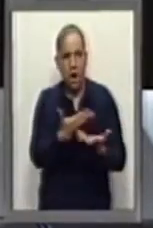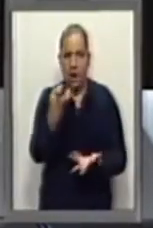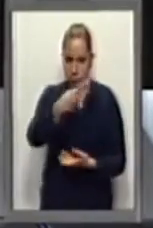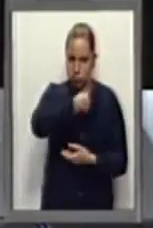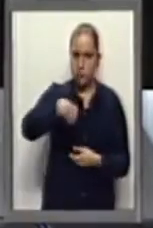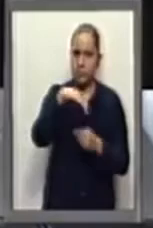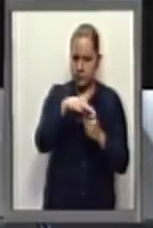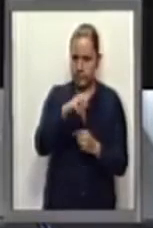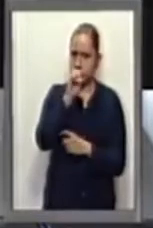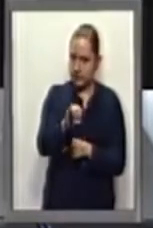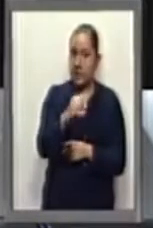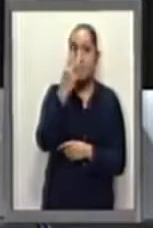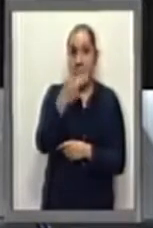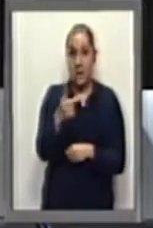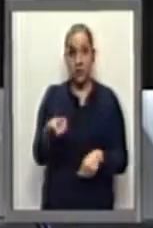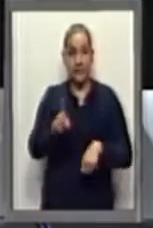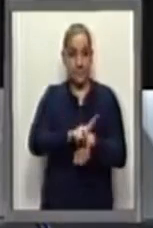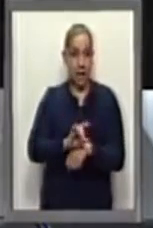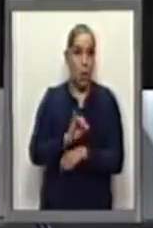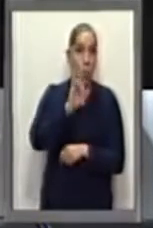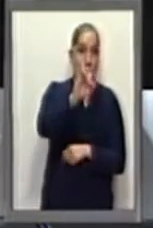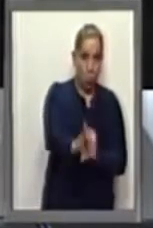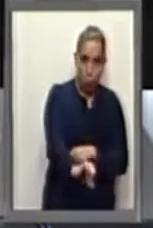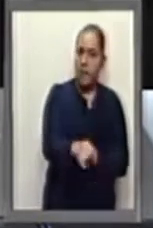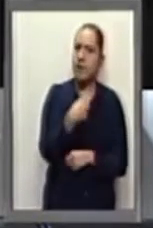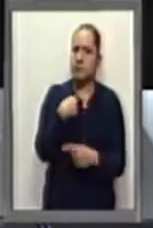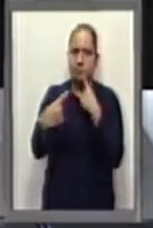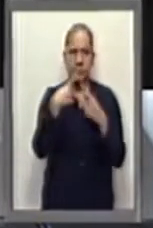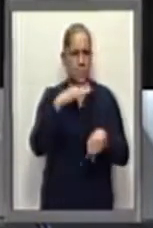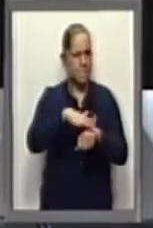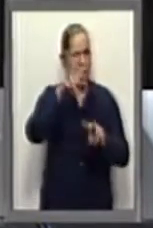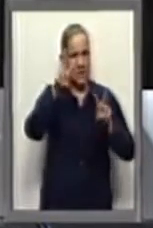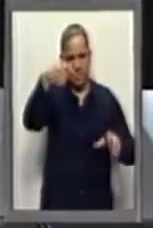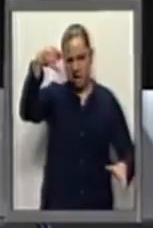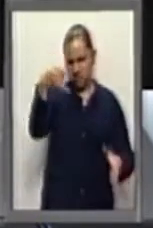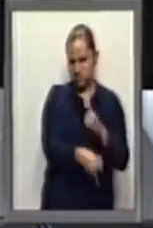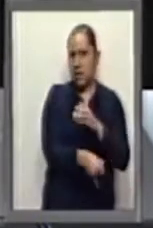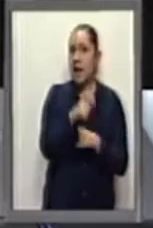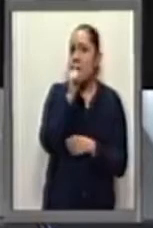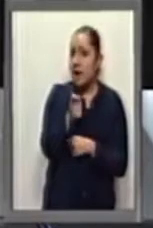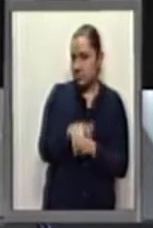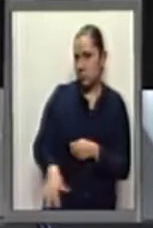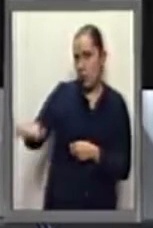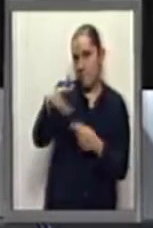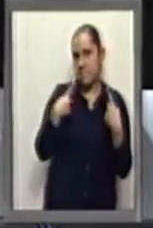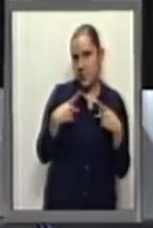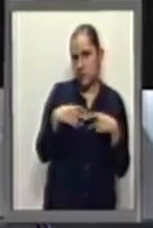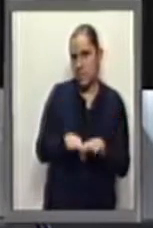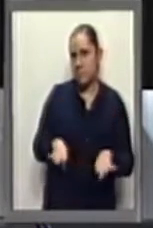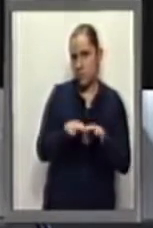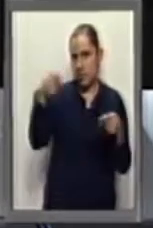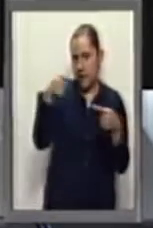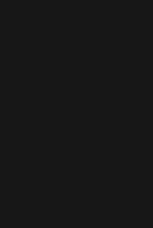en el debate del próximo jueves, dando la pelea sobre los temas que le importan a la población, como es la deuda y el tema del incremento de las